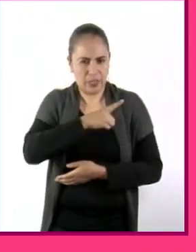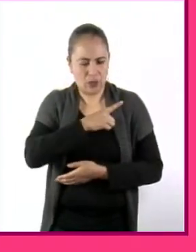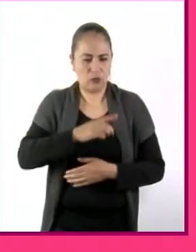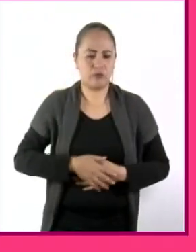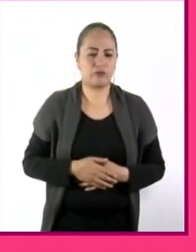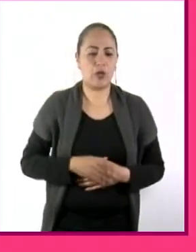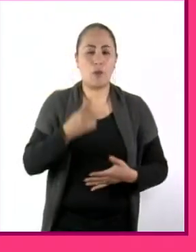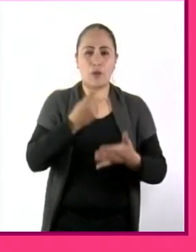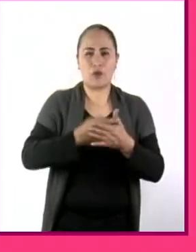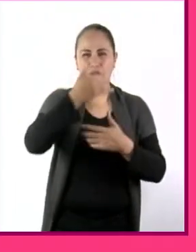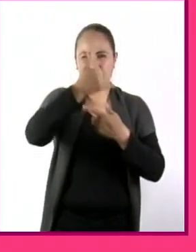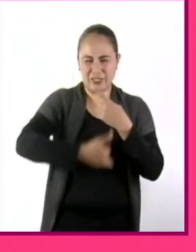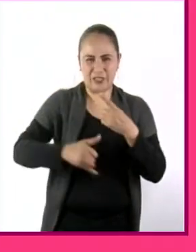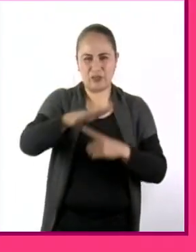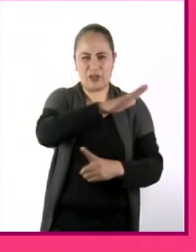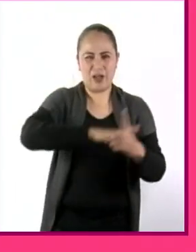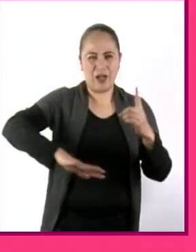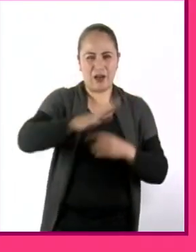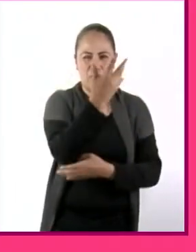Proyectos ecológicos.